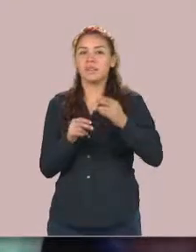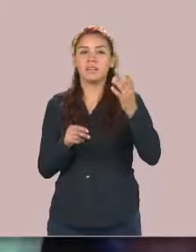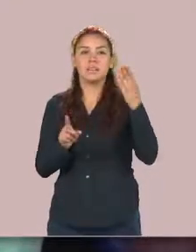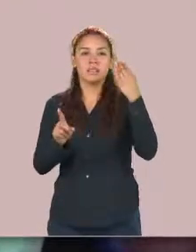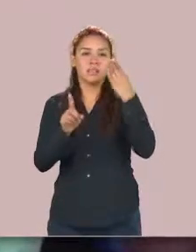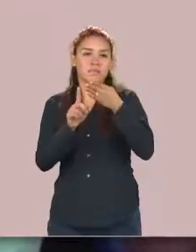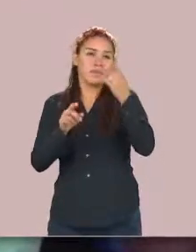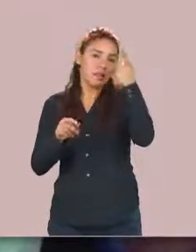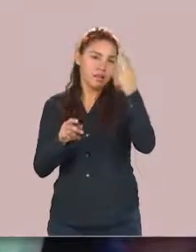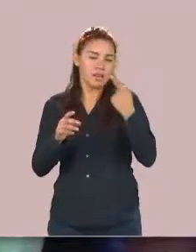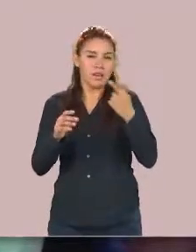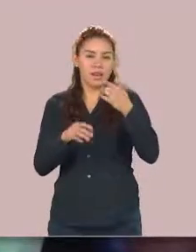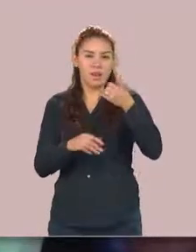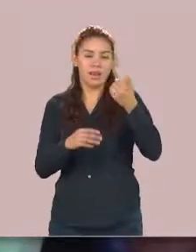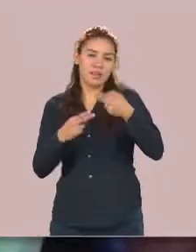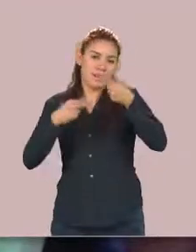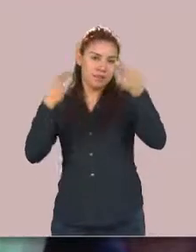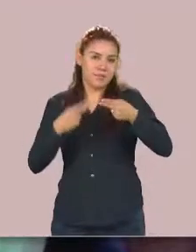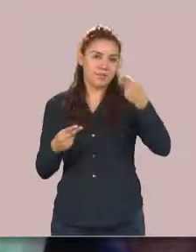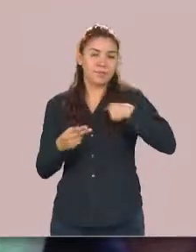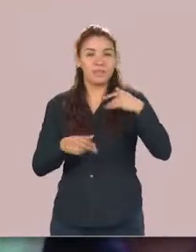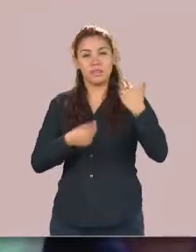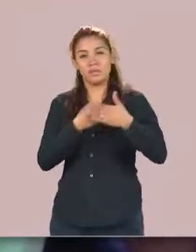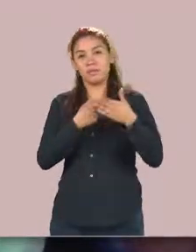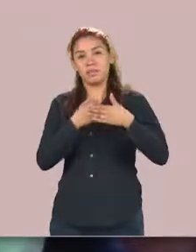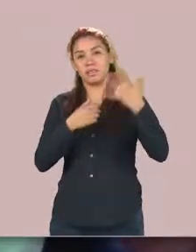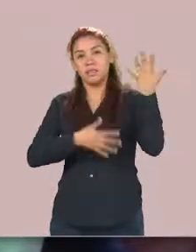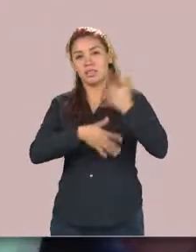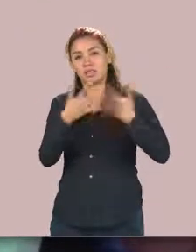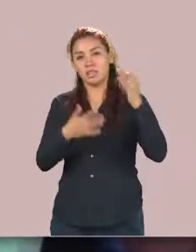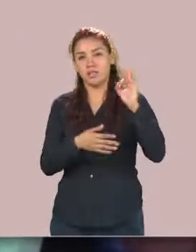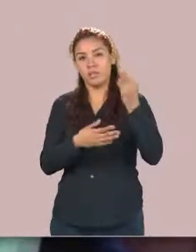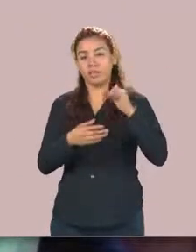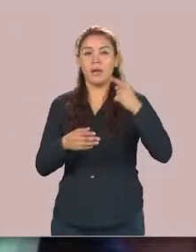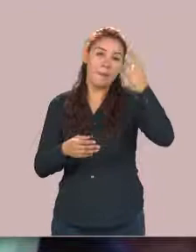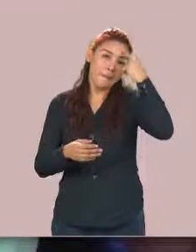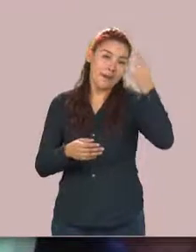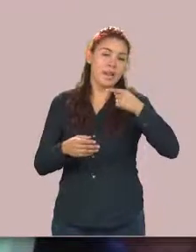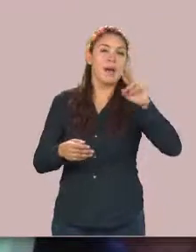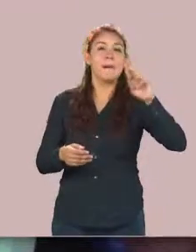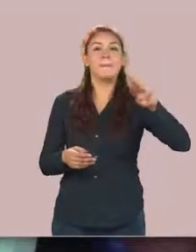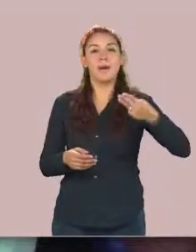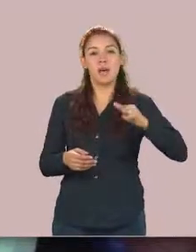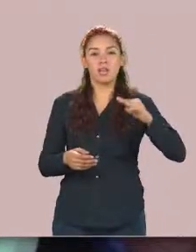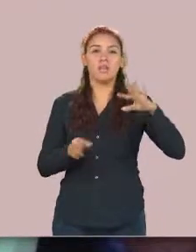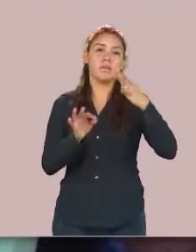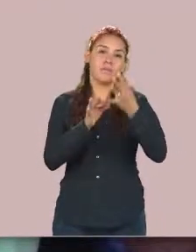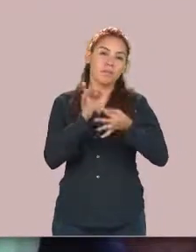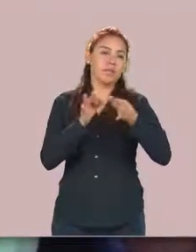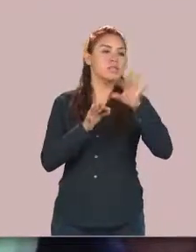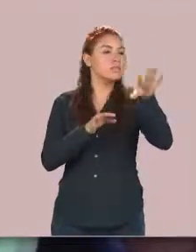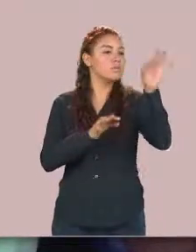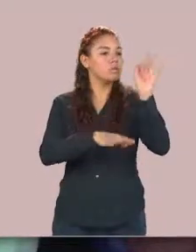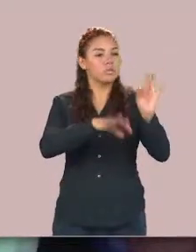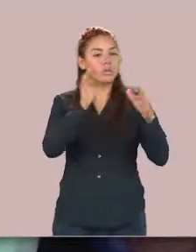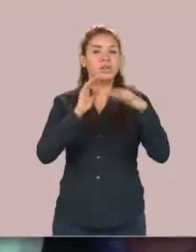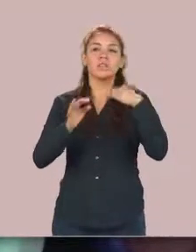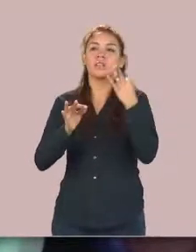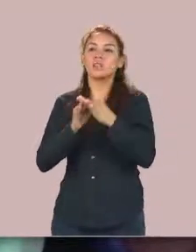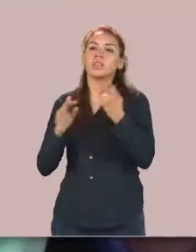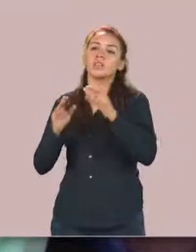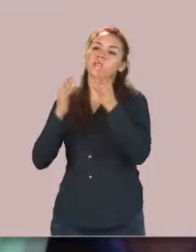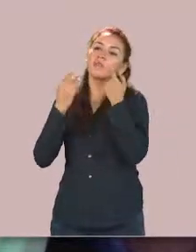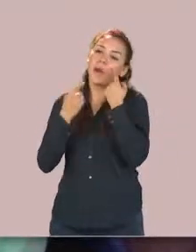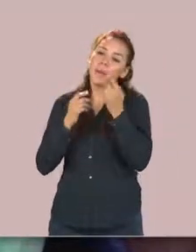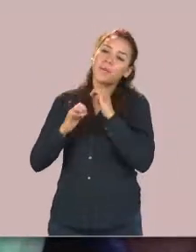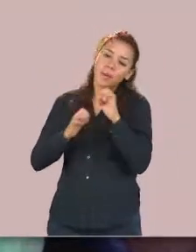abre el 15 de febrero con el proceso de selección en el mes de mayo y junio son las entrevistas del curso propedéutico con respecto